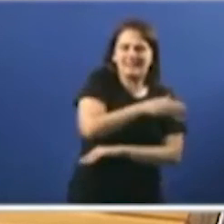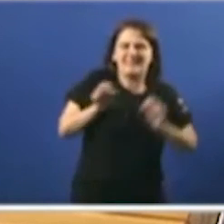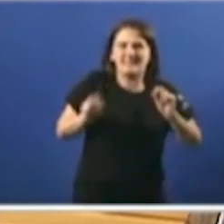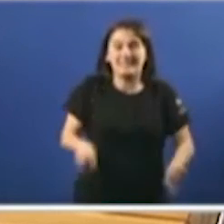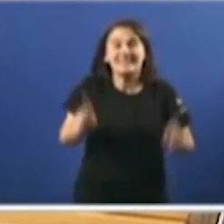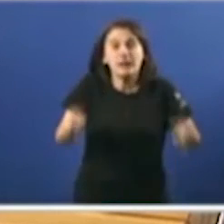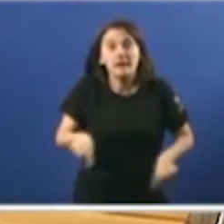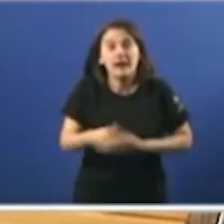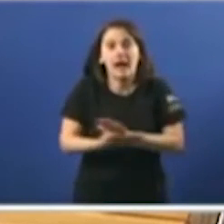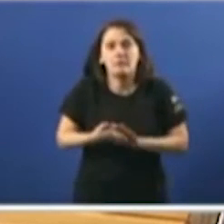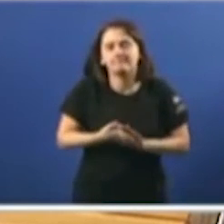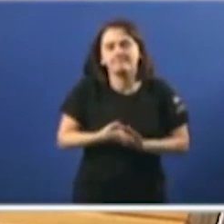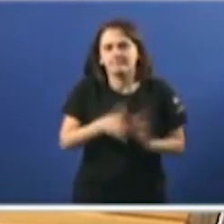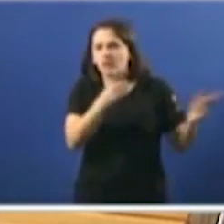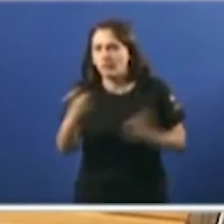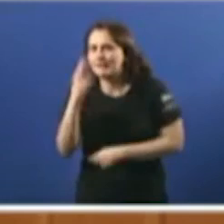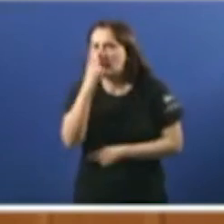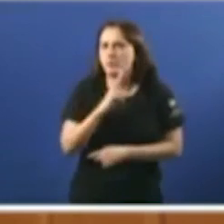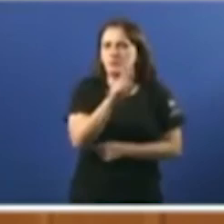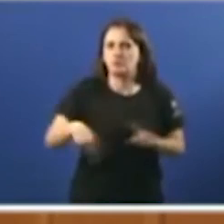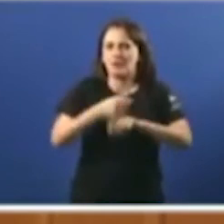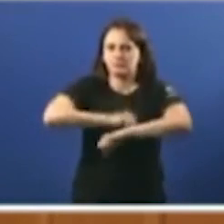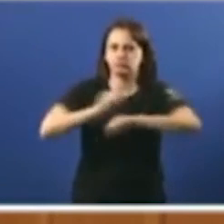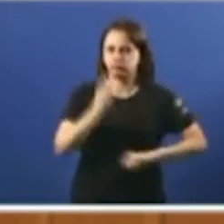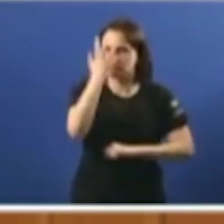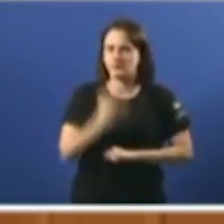Sobre isto tamén anhelamos compromiso e contundencia. Moitas gracias.